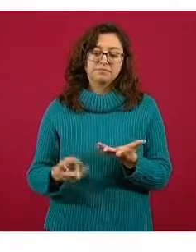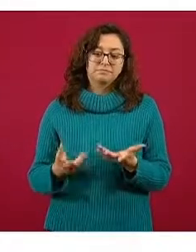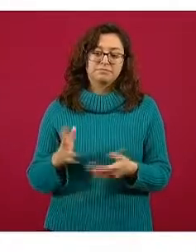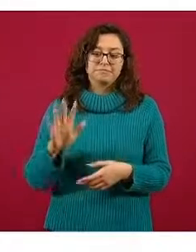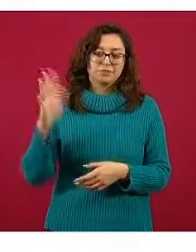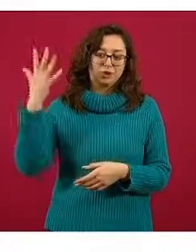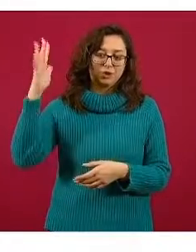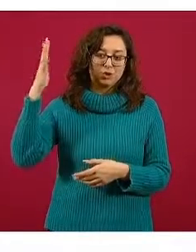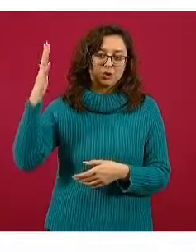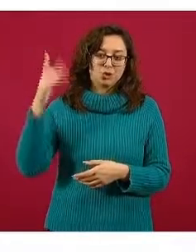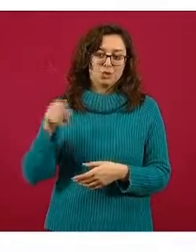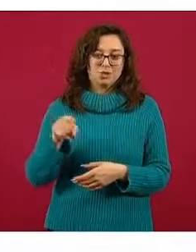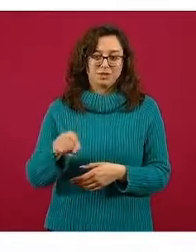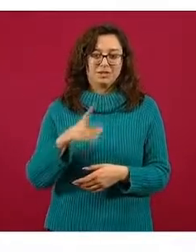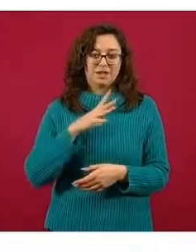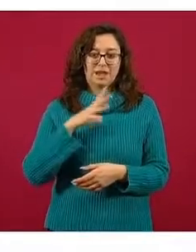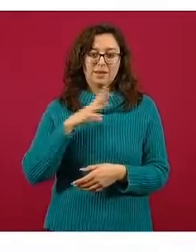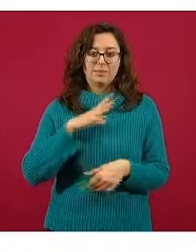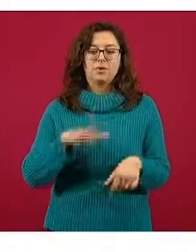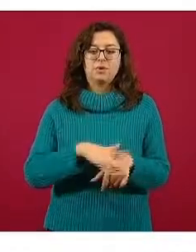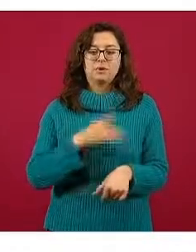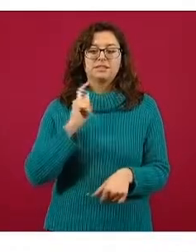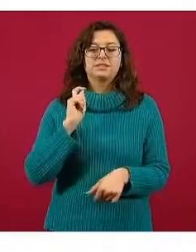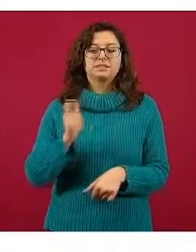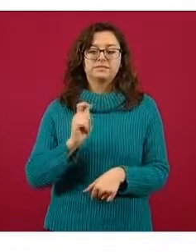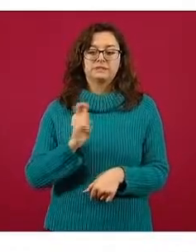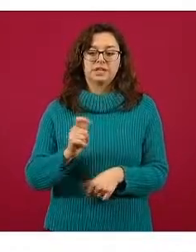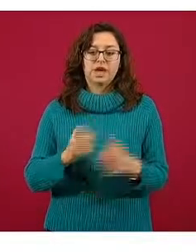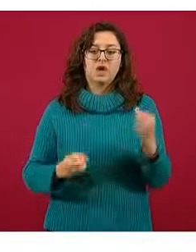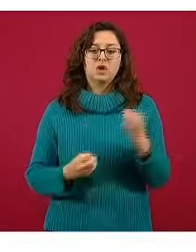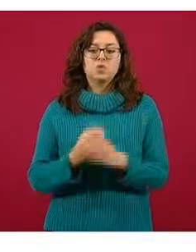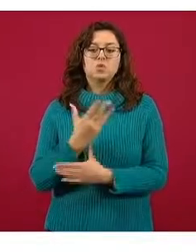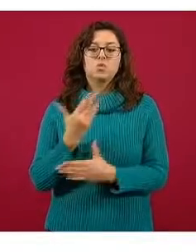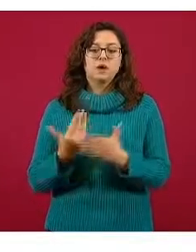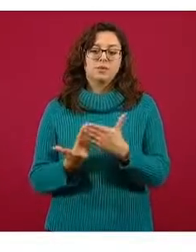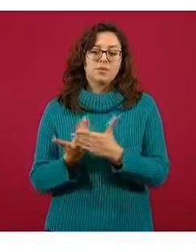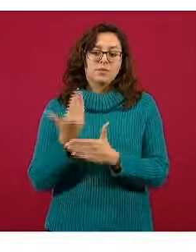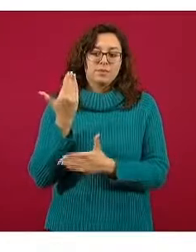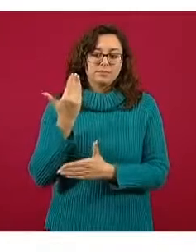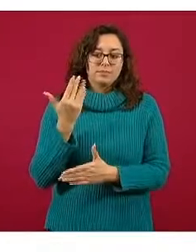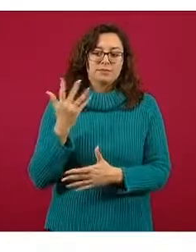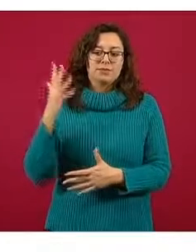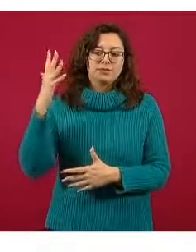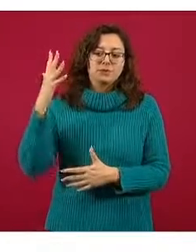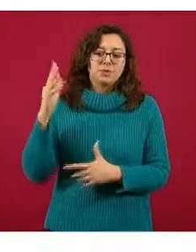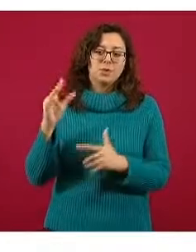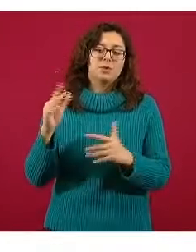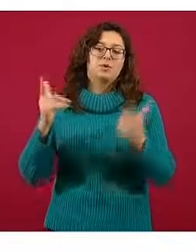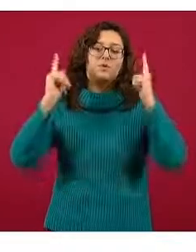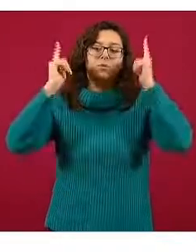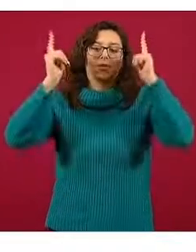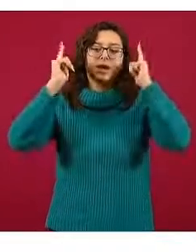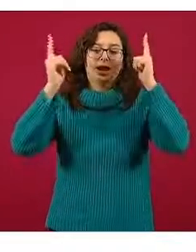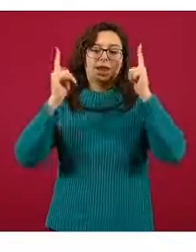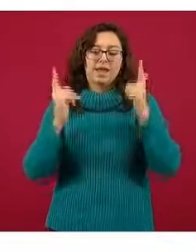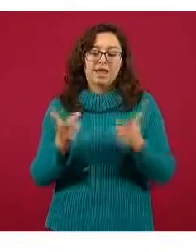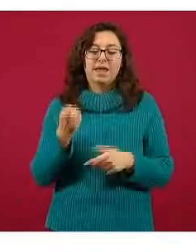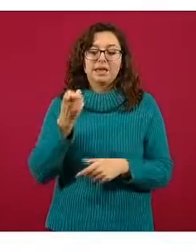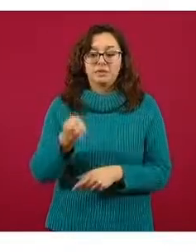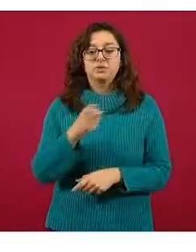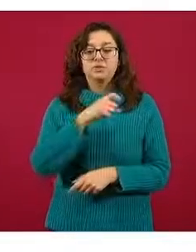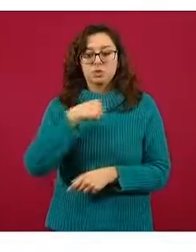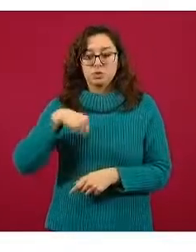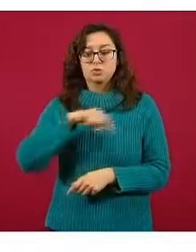que todos queremos ver muy pronto, que está en nuestras manos verlo lo más pronto posible, así como está en nuestras manos si la